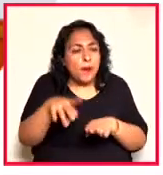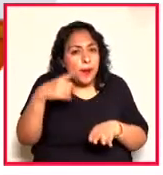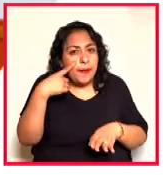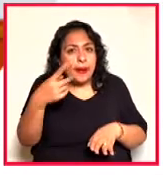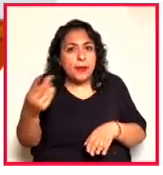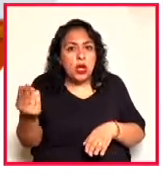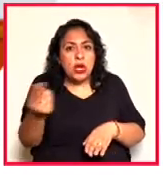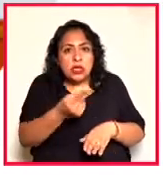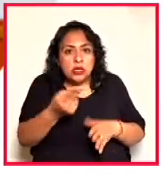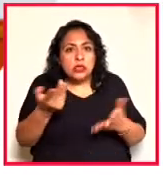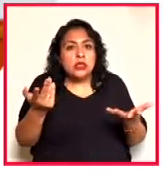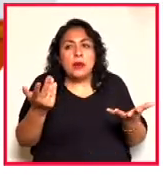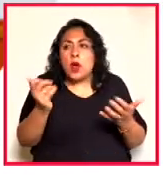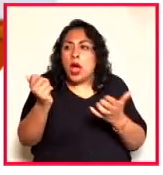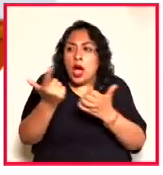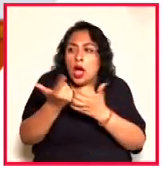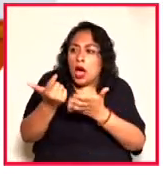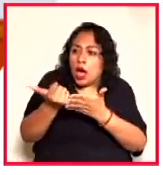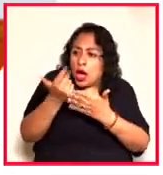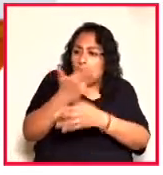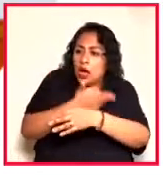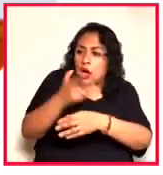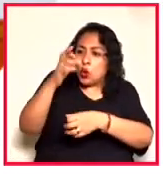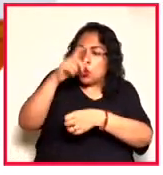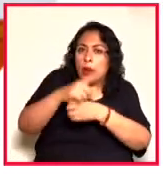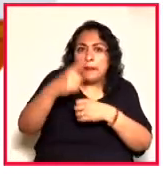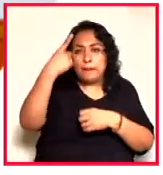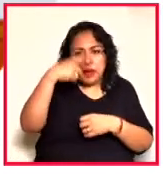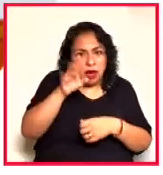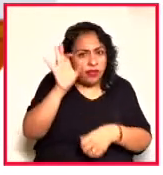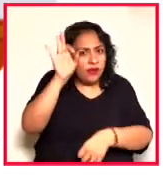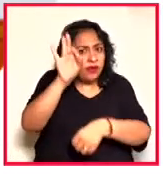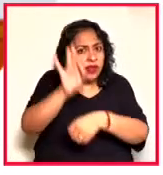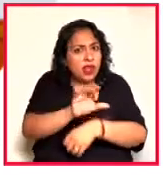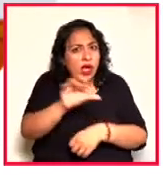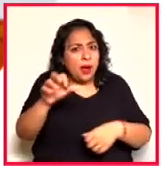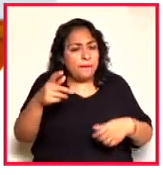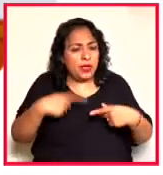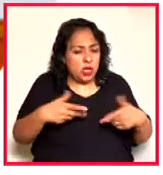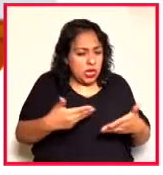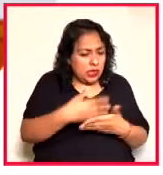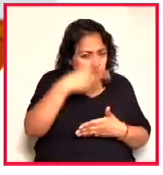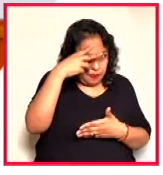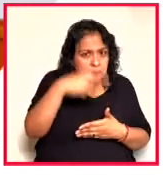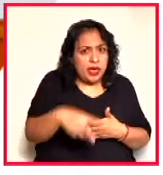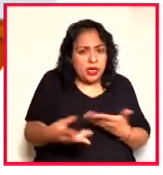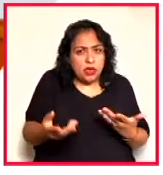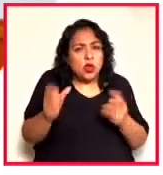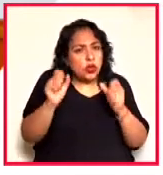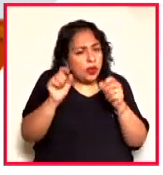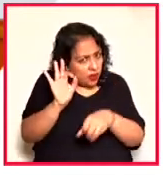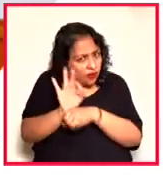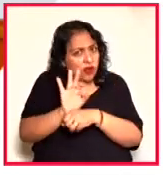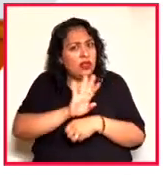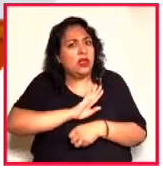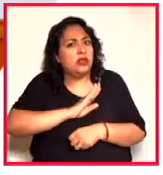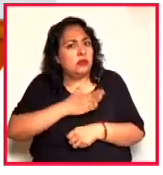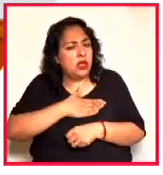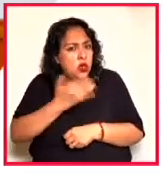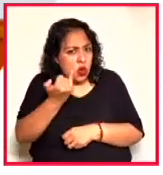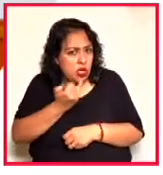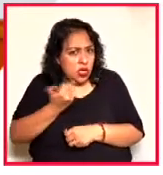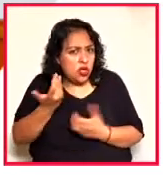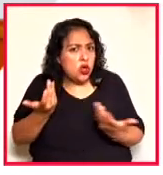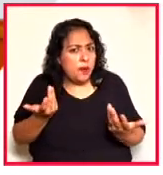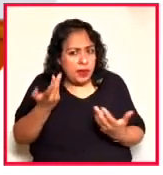acudir a las herramientas de la diplomacia cultural para defender a los mexicanos, pero también para defender al español, como decía yo, como